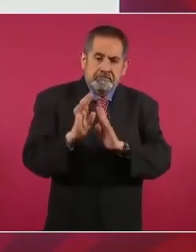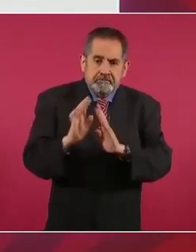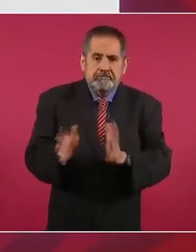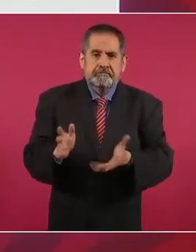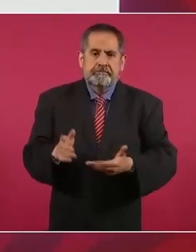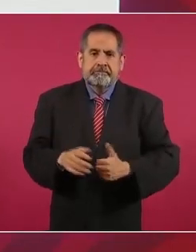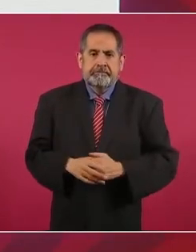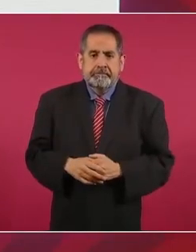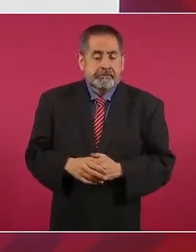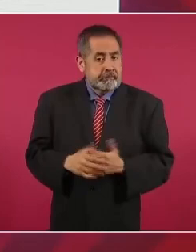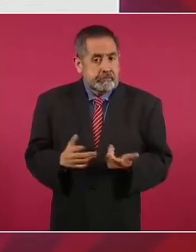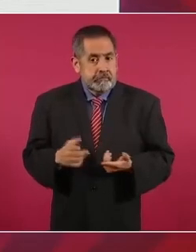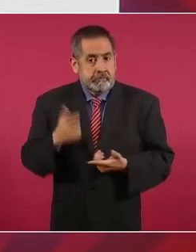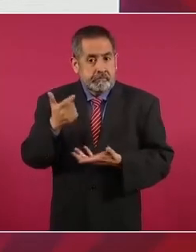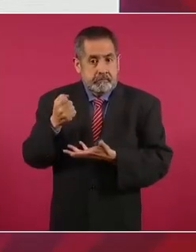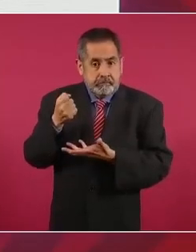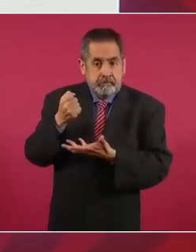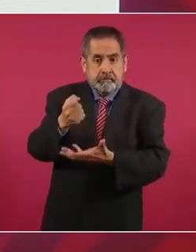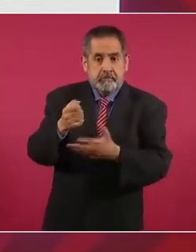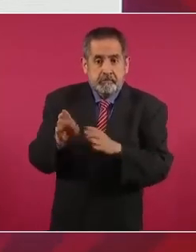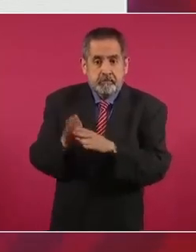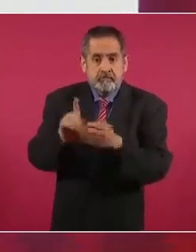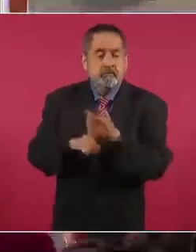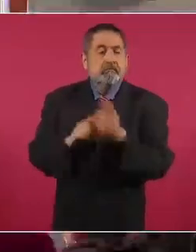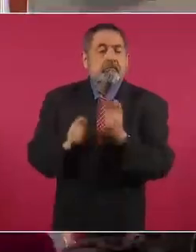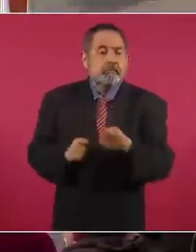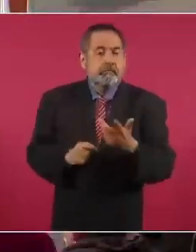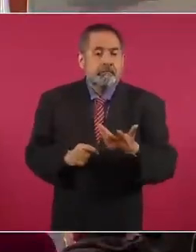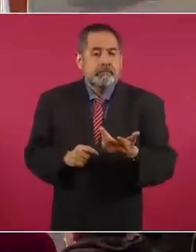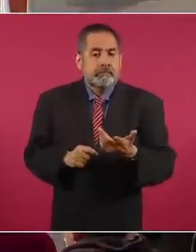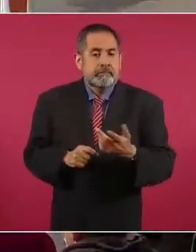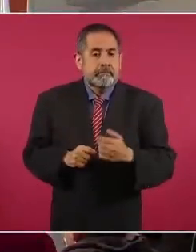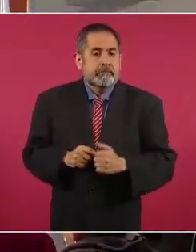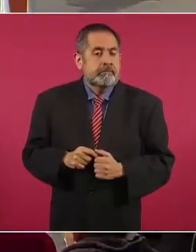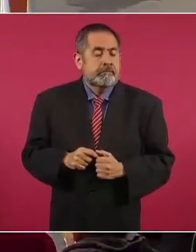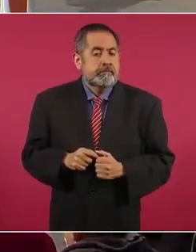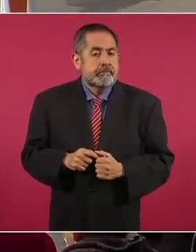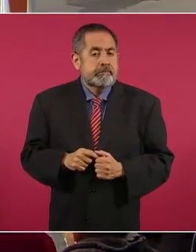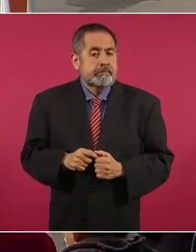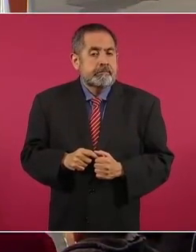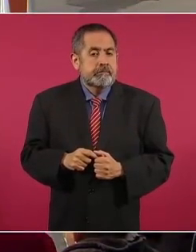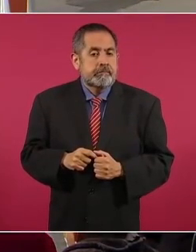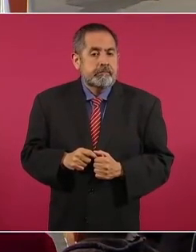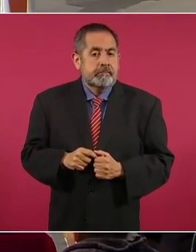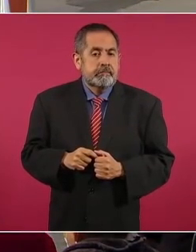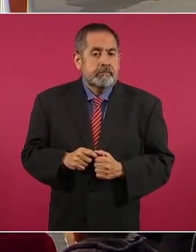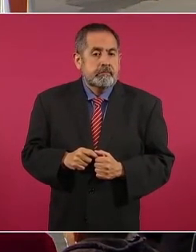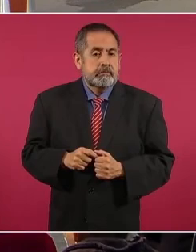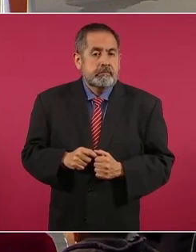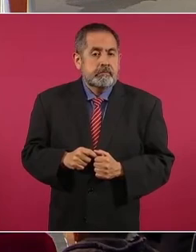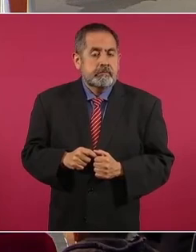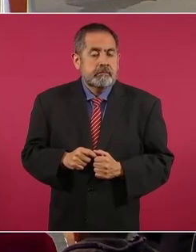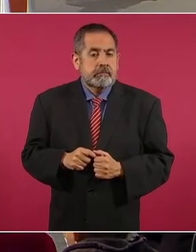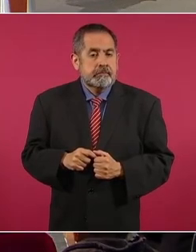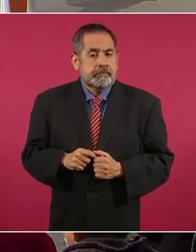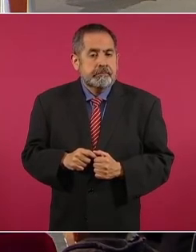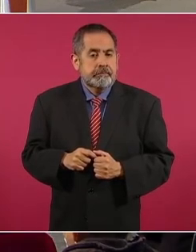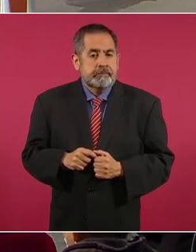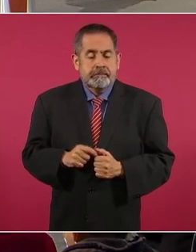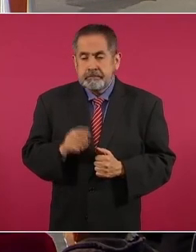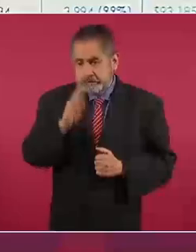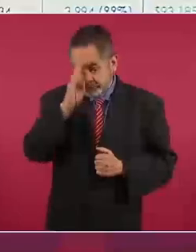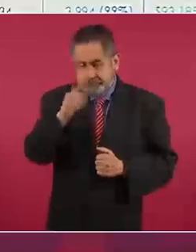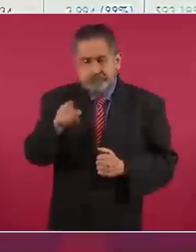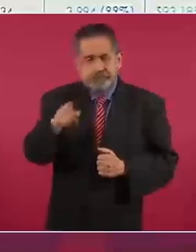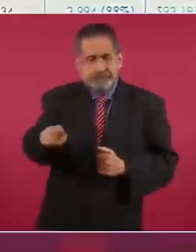Este es un dinero que se entrega a